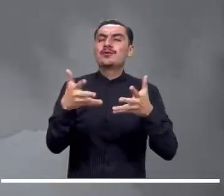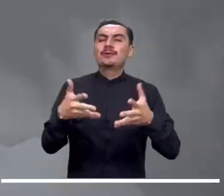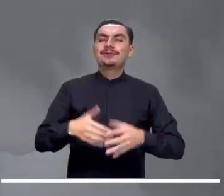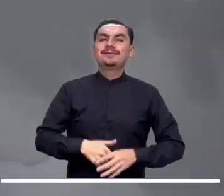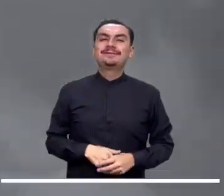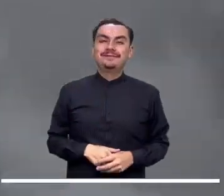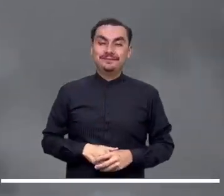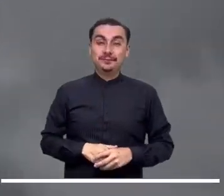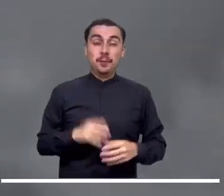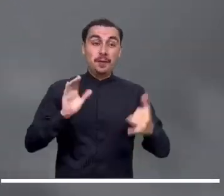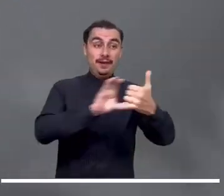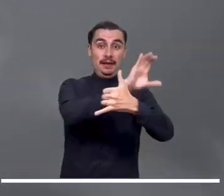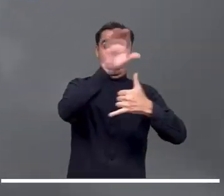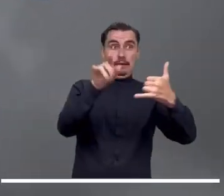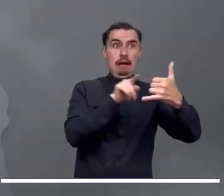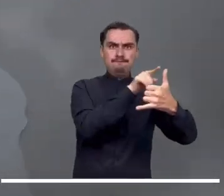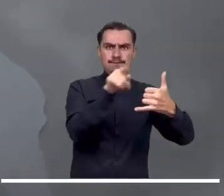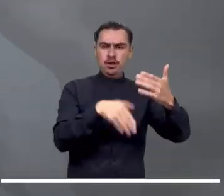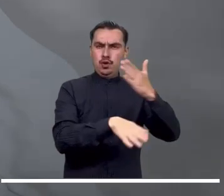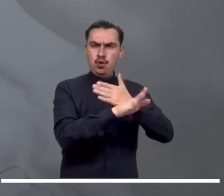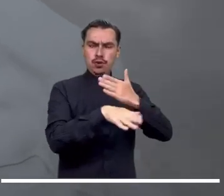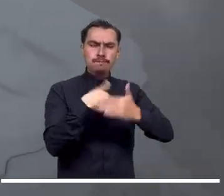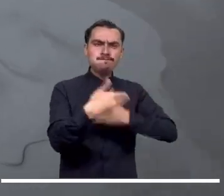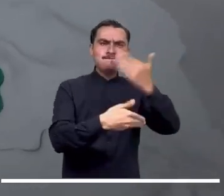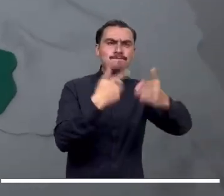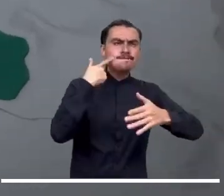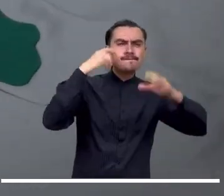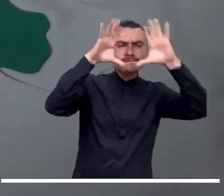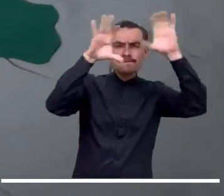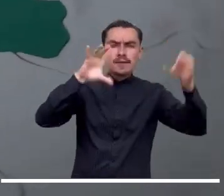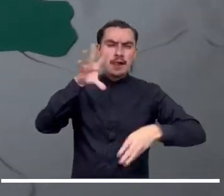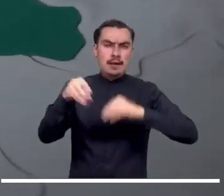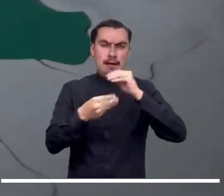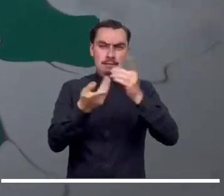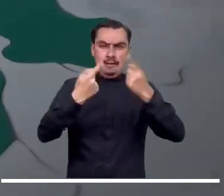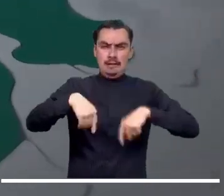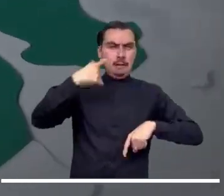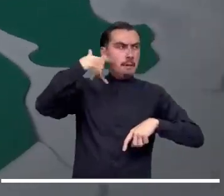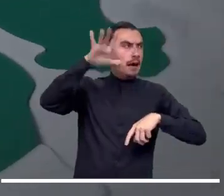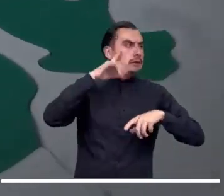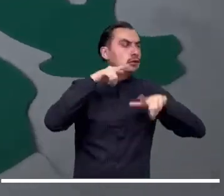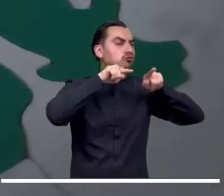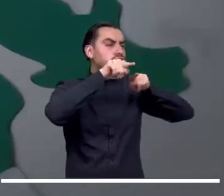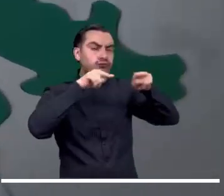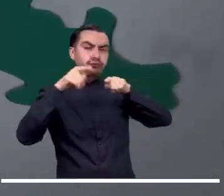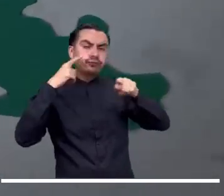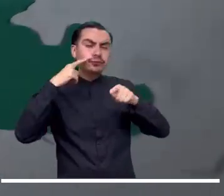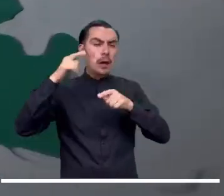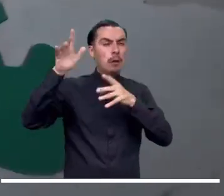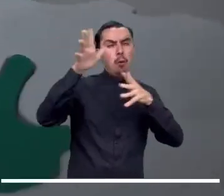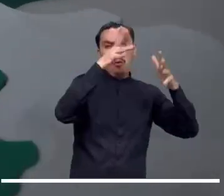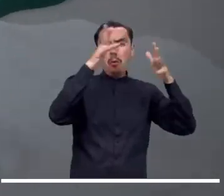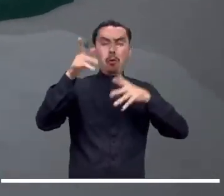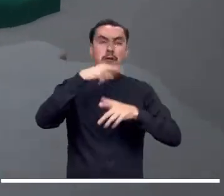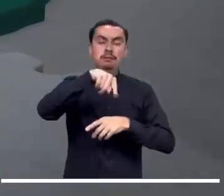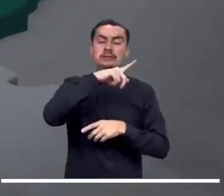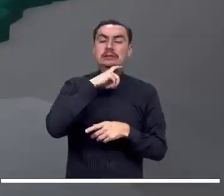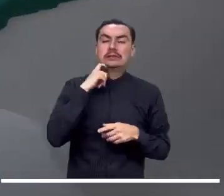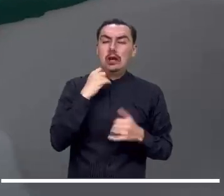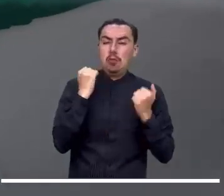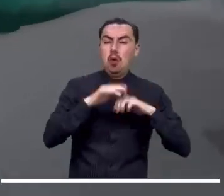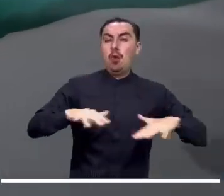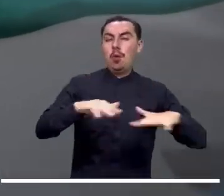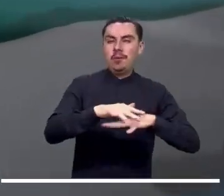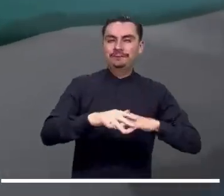continúa el cielo ligeramente cubierto, acompañado de predominio de tiempo seco en amplias zonas de la región. La